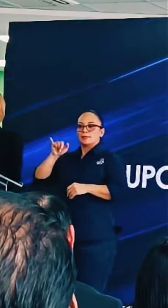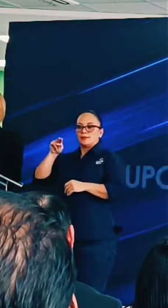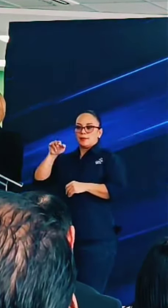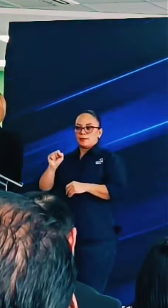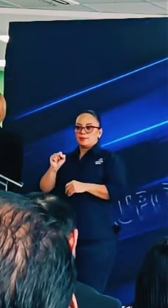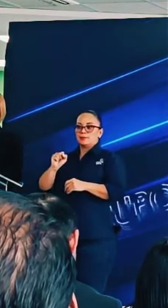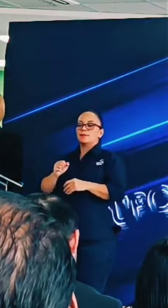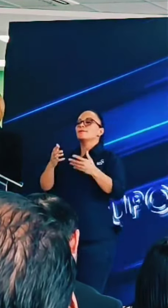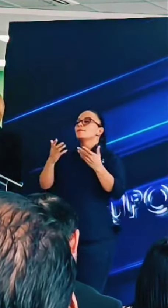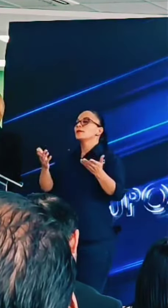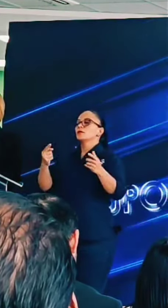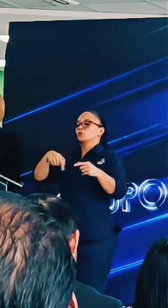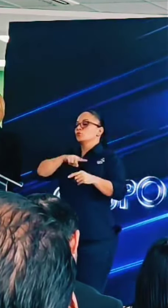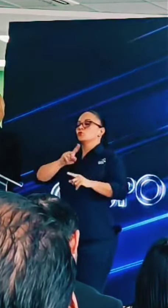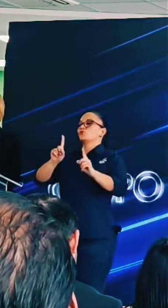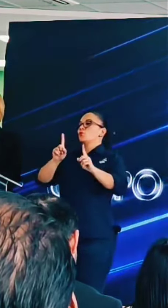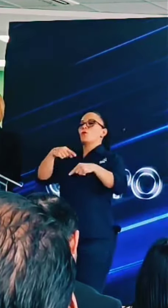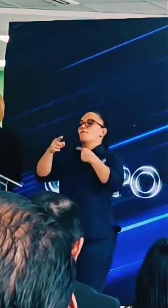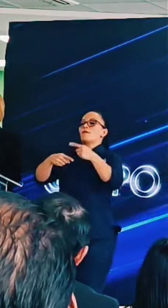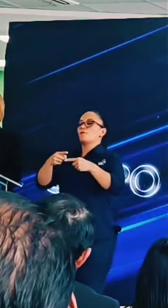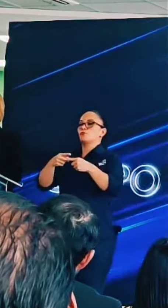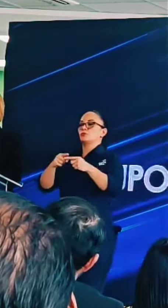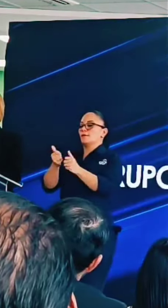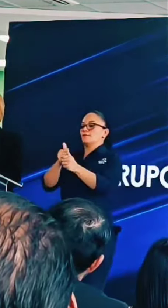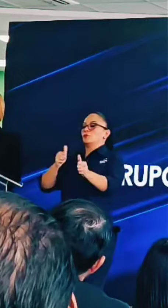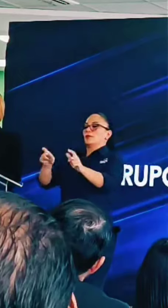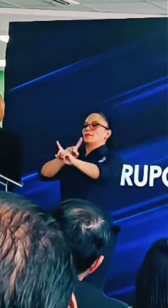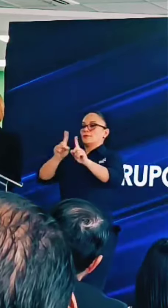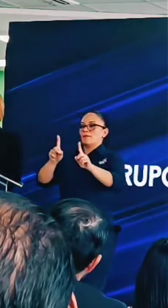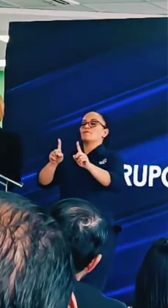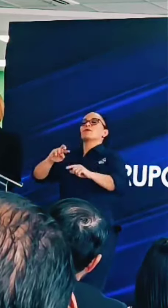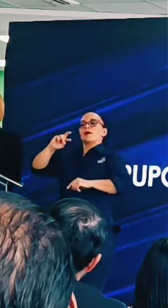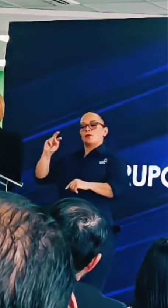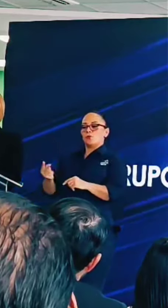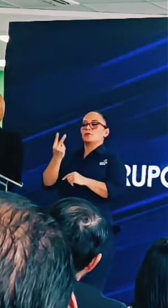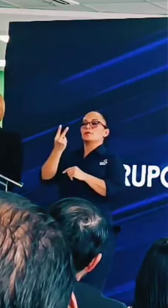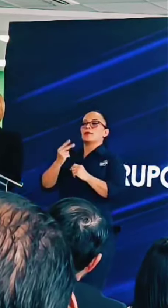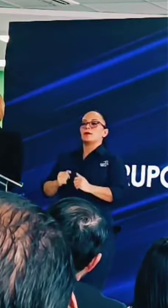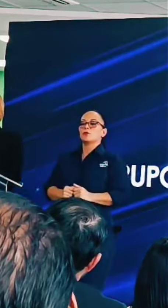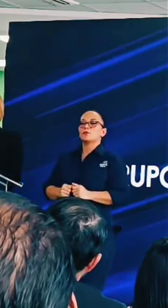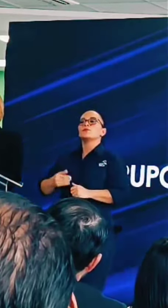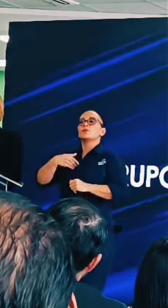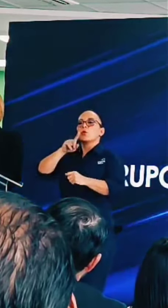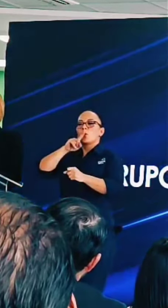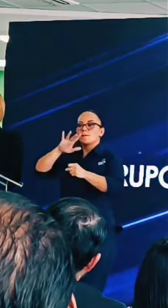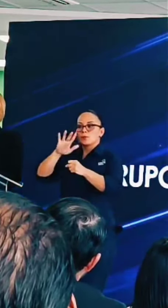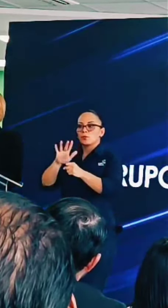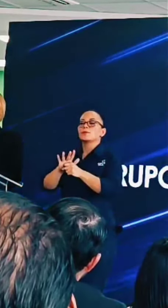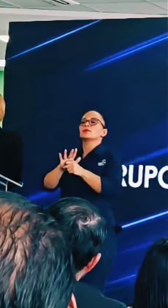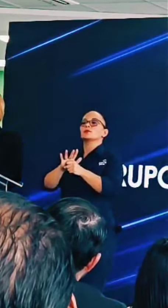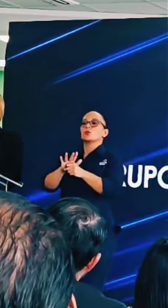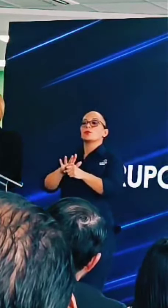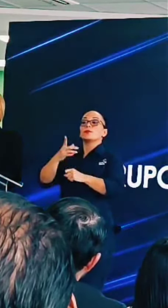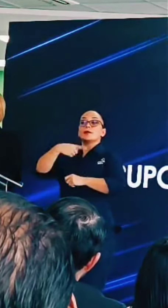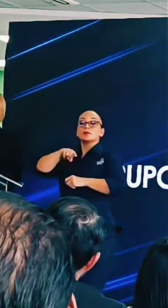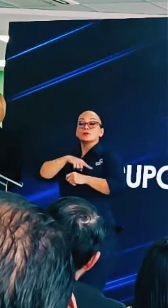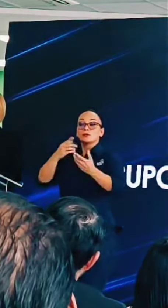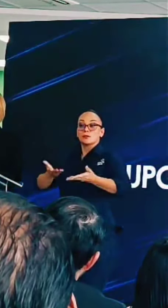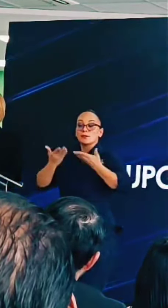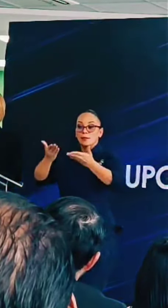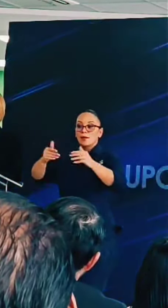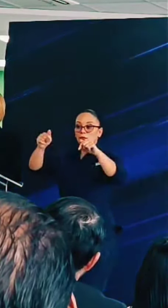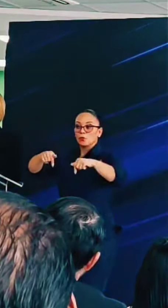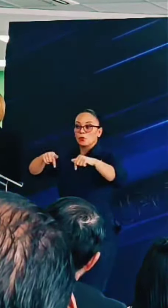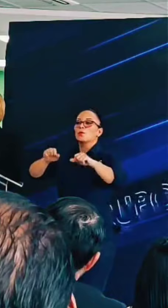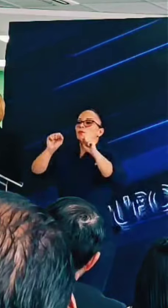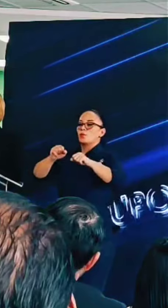INSS que no vamos a hacernos para atrás. Al contrario, hay un compromiso para que lo que estamos brindando